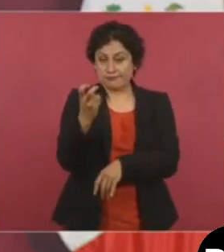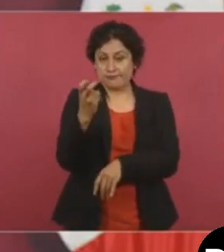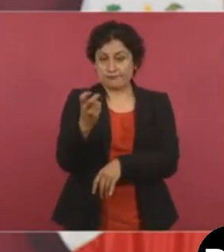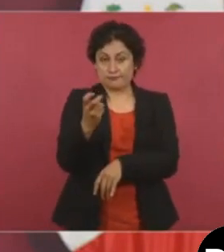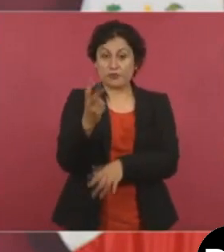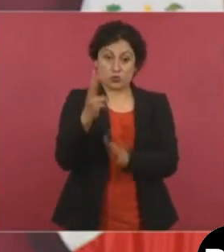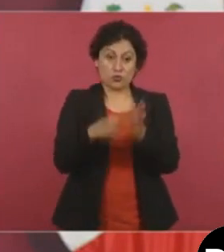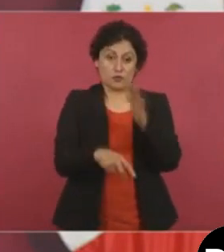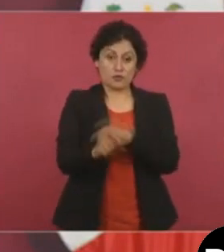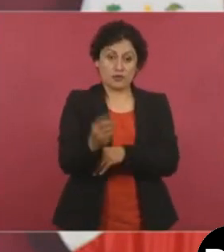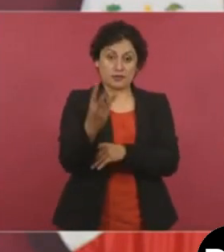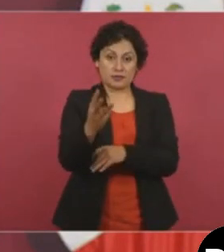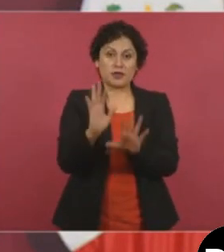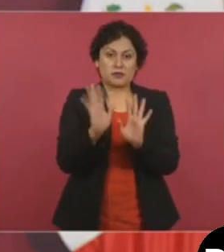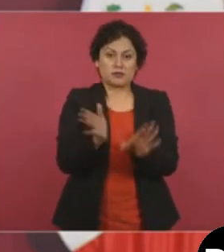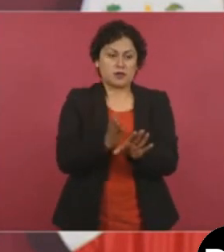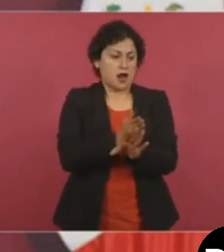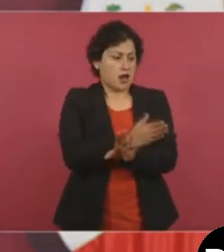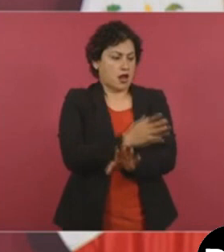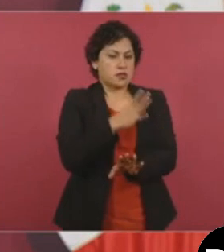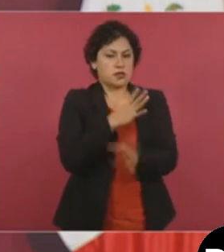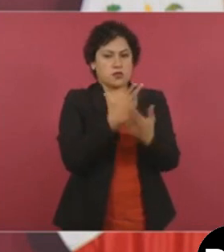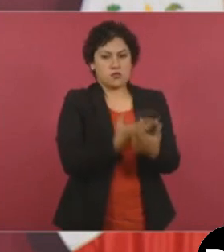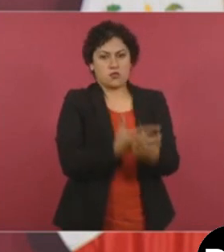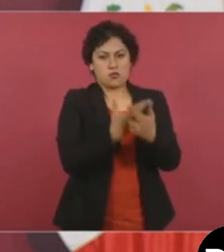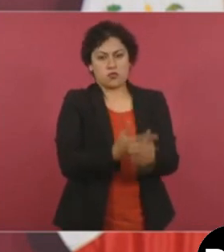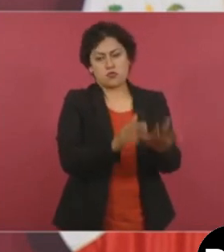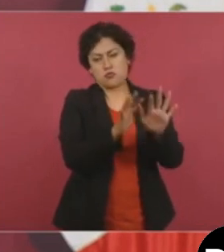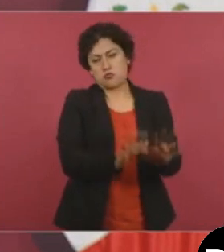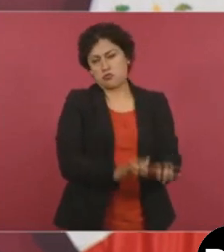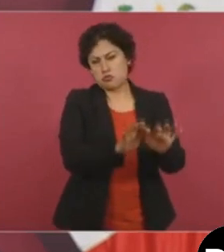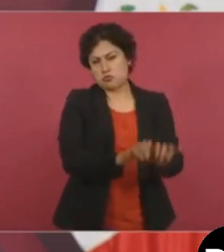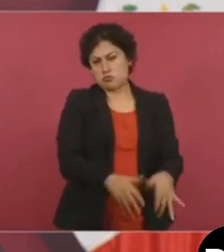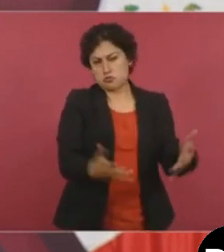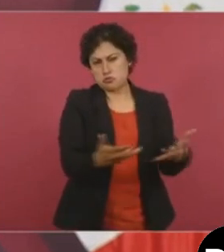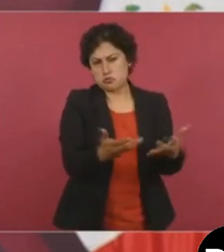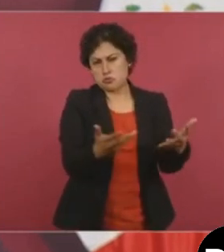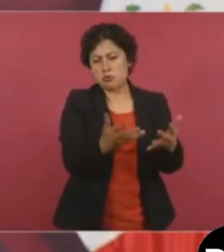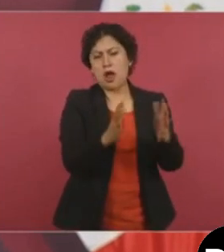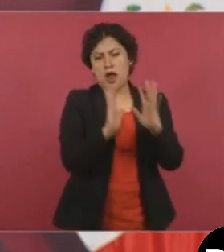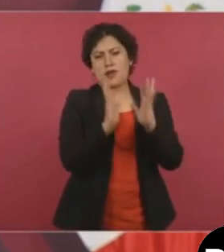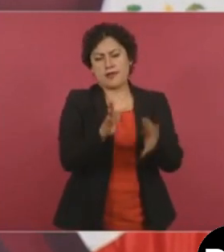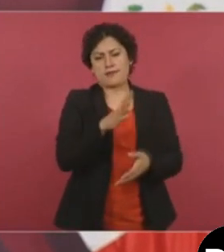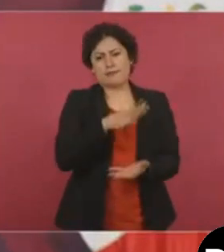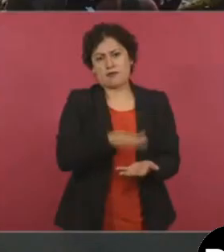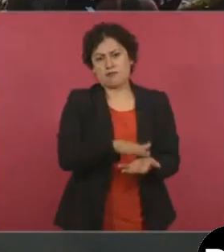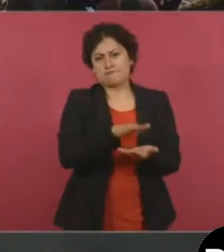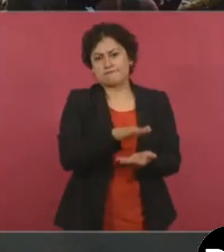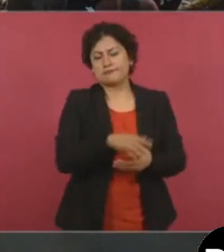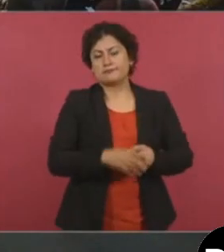ya lo llevo bastante avanzado y se